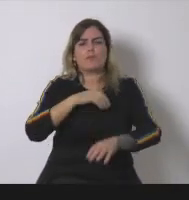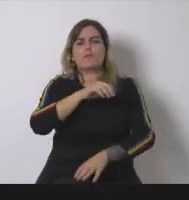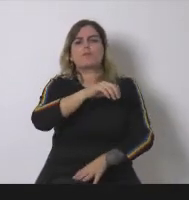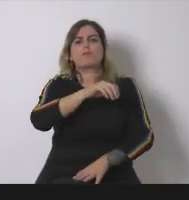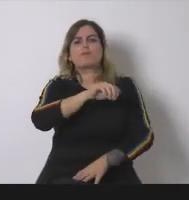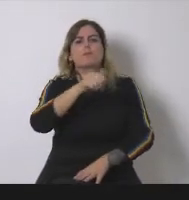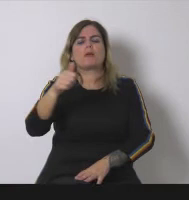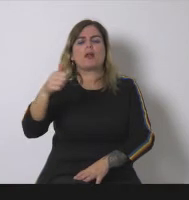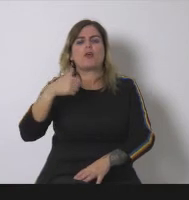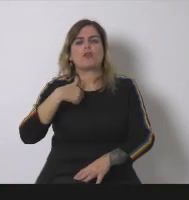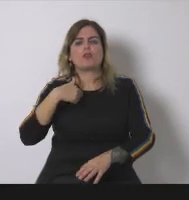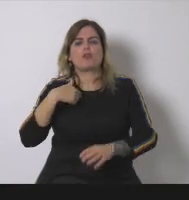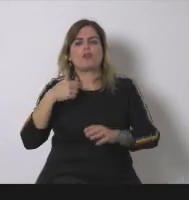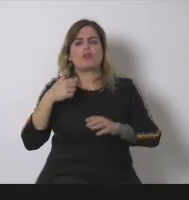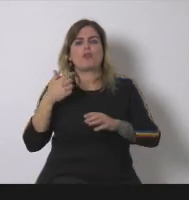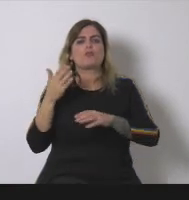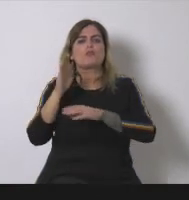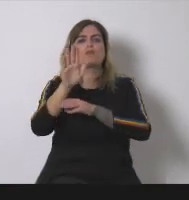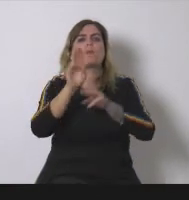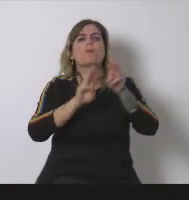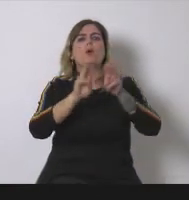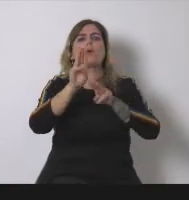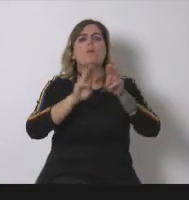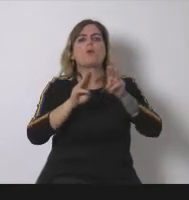didáctica para intentar mostrar diferentes